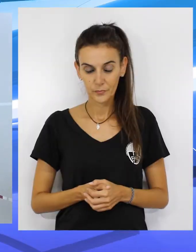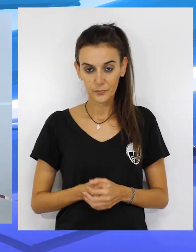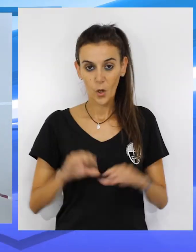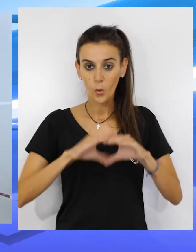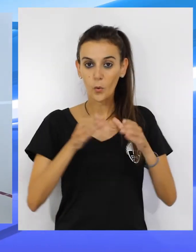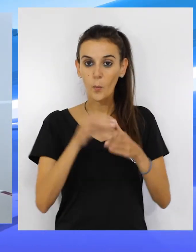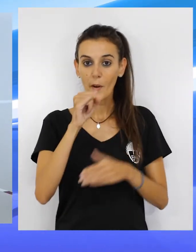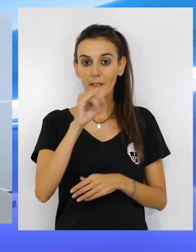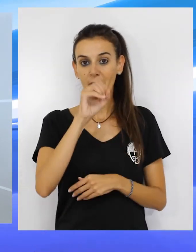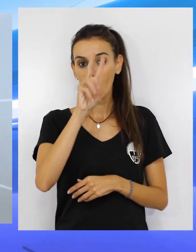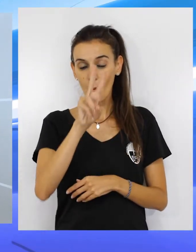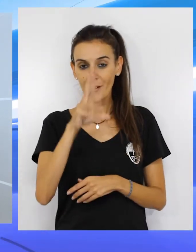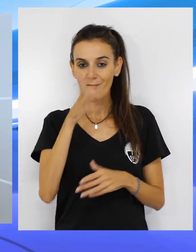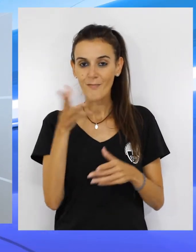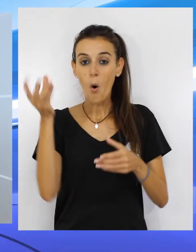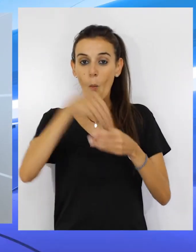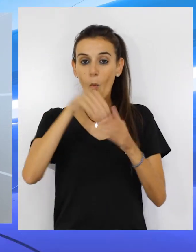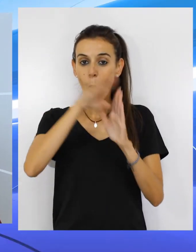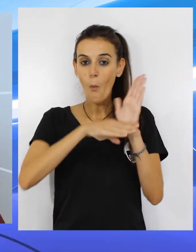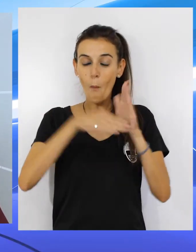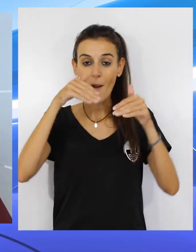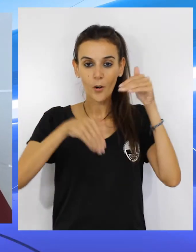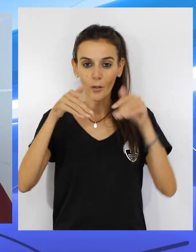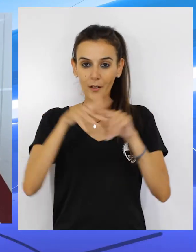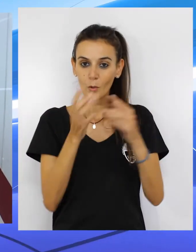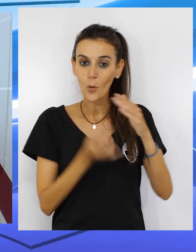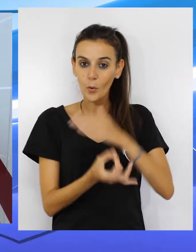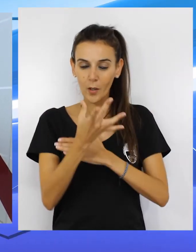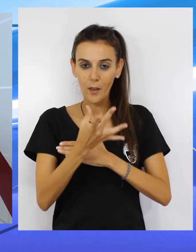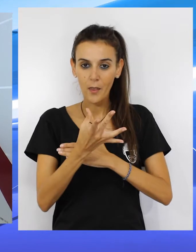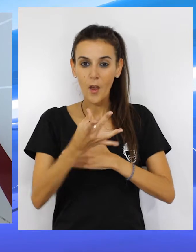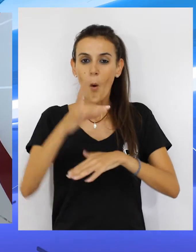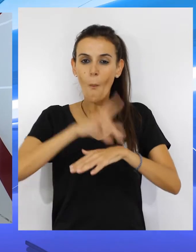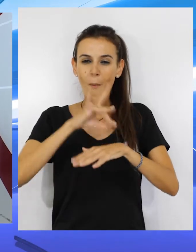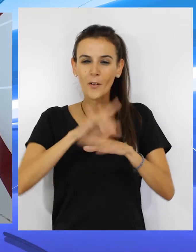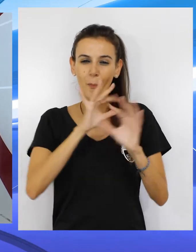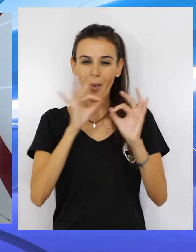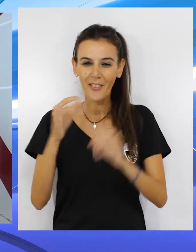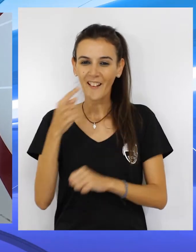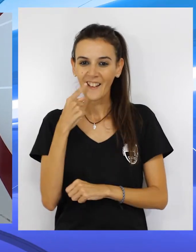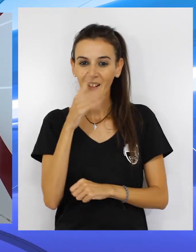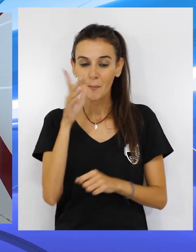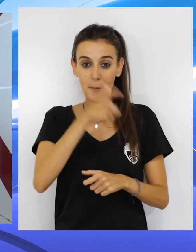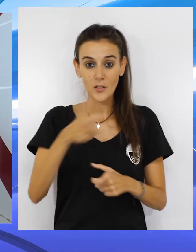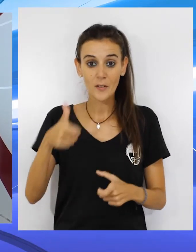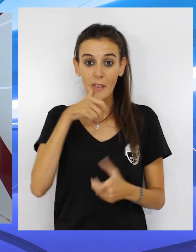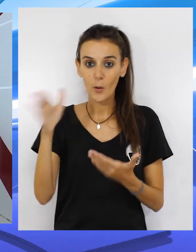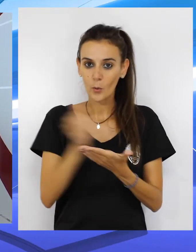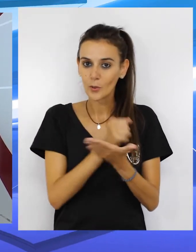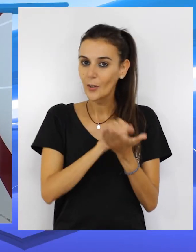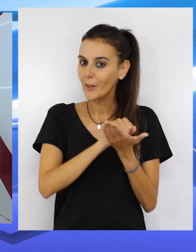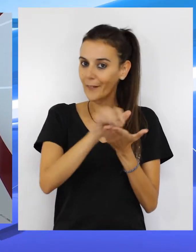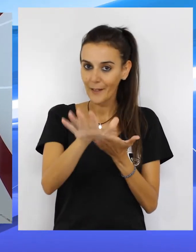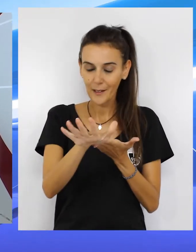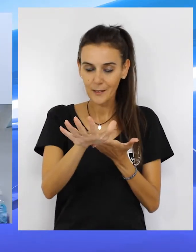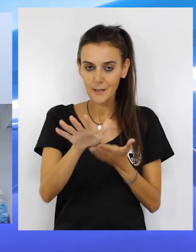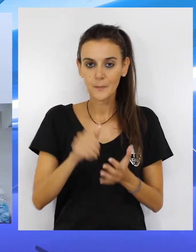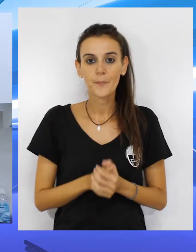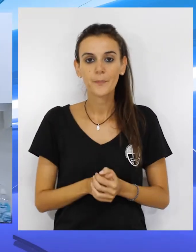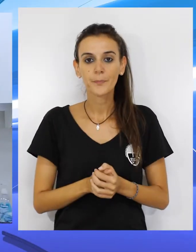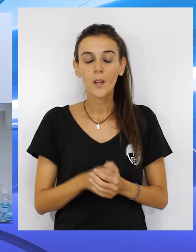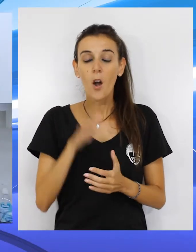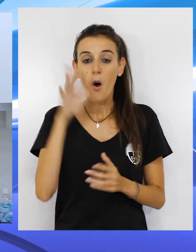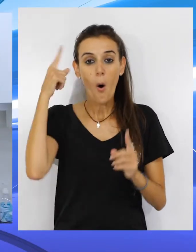Izquierda Unida incluirá en su programa electoral la creación de una clínica bucodental para los ciudadanos de Ceuta totalmente gratuita,